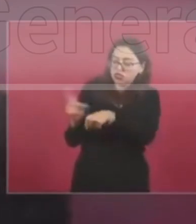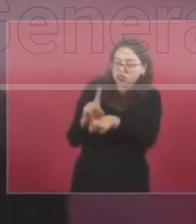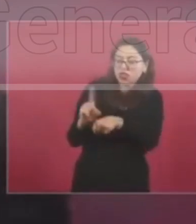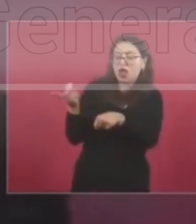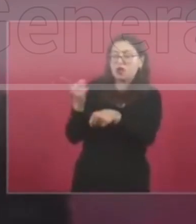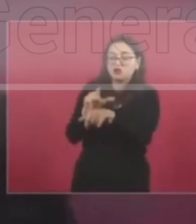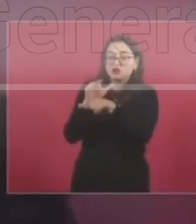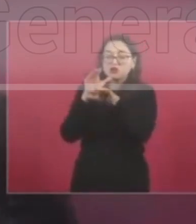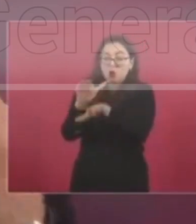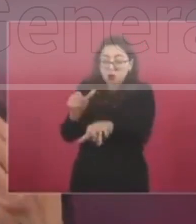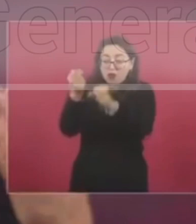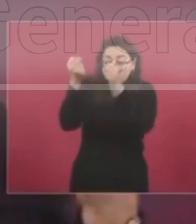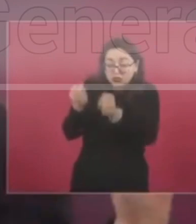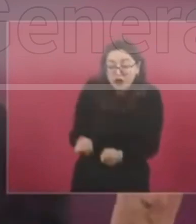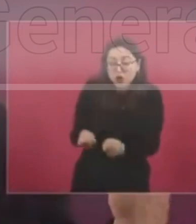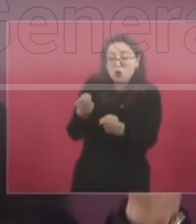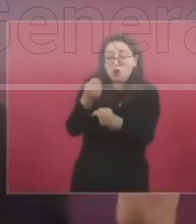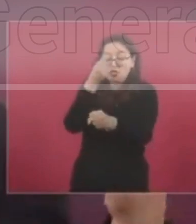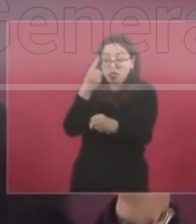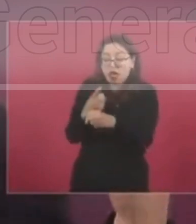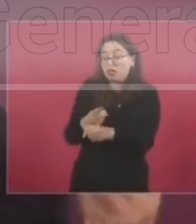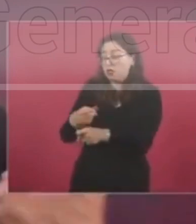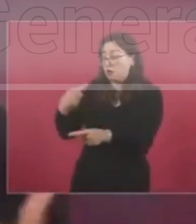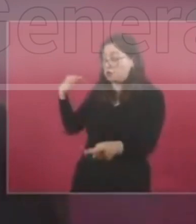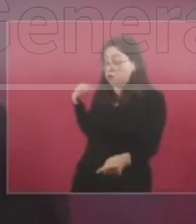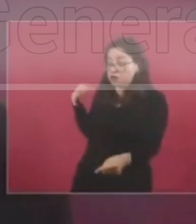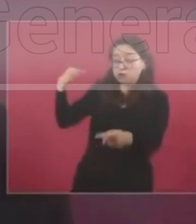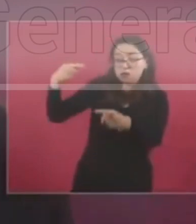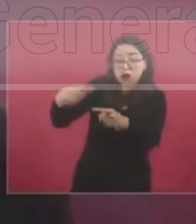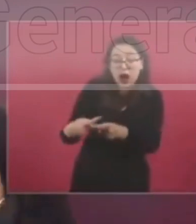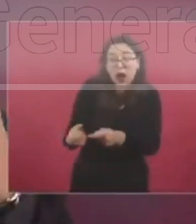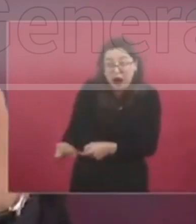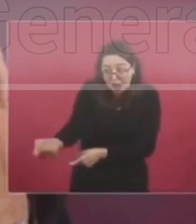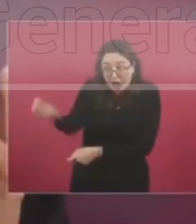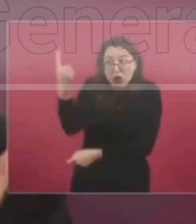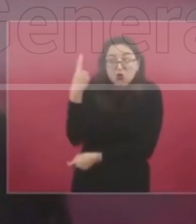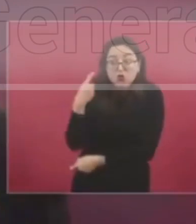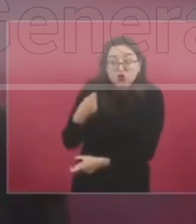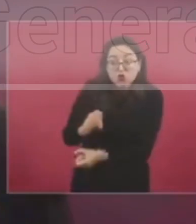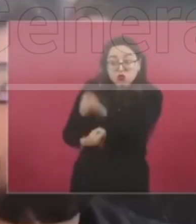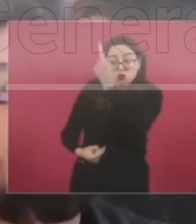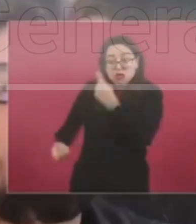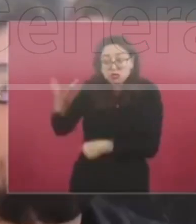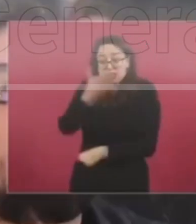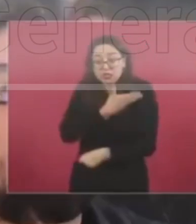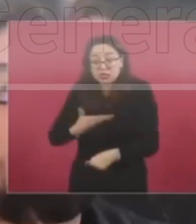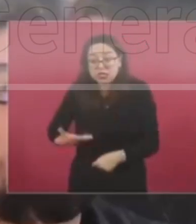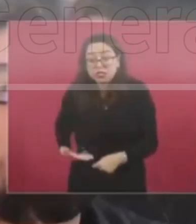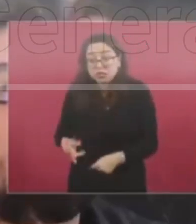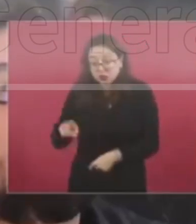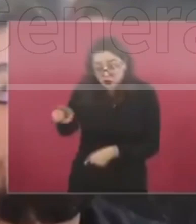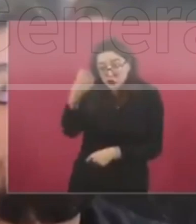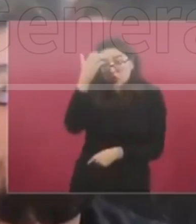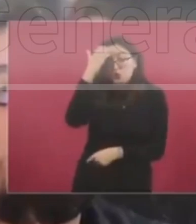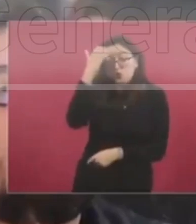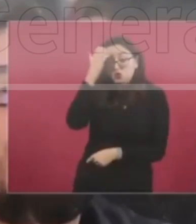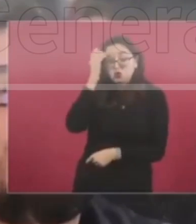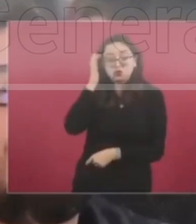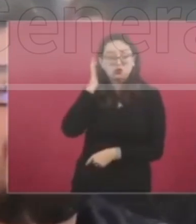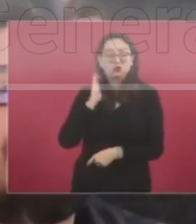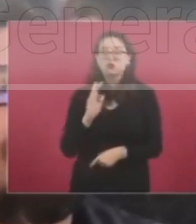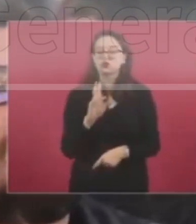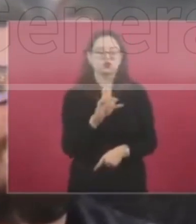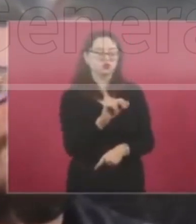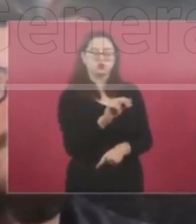de lo sucedido en las últimas 24 horas en el país conoces a alguien algún presidente no